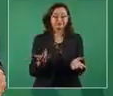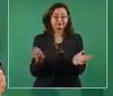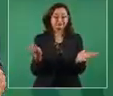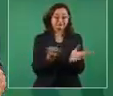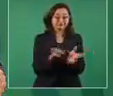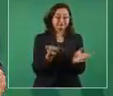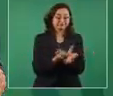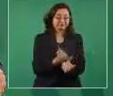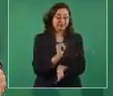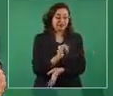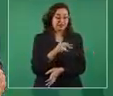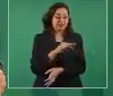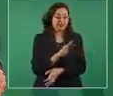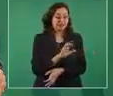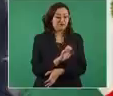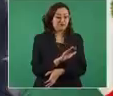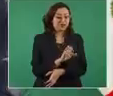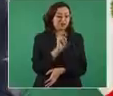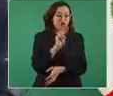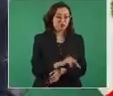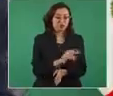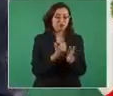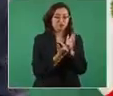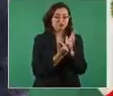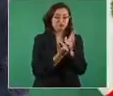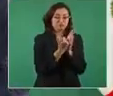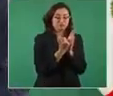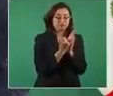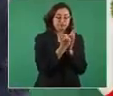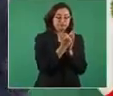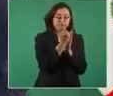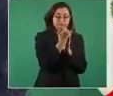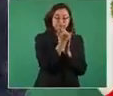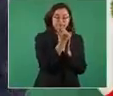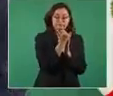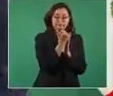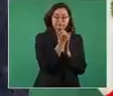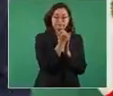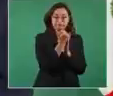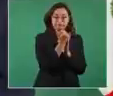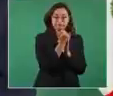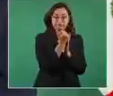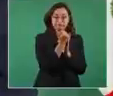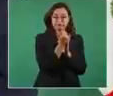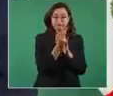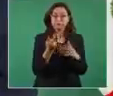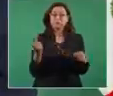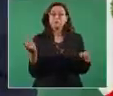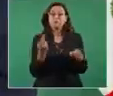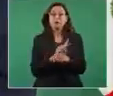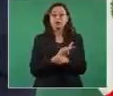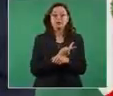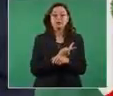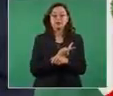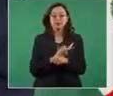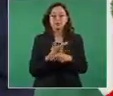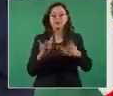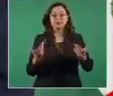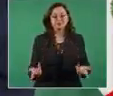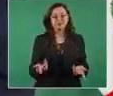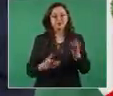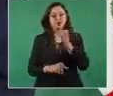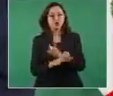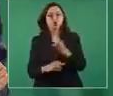esto ha llevado al aumento en los